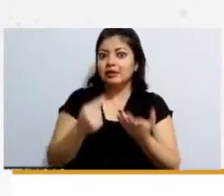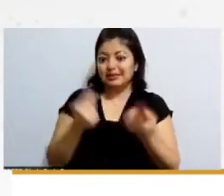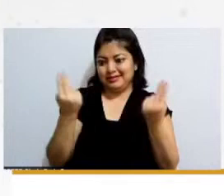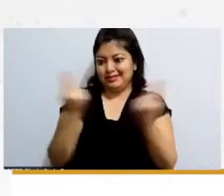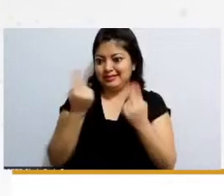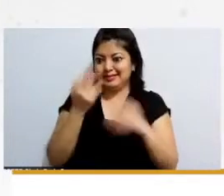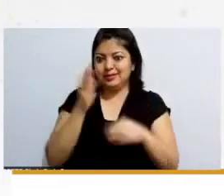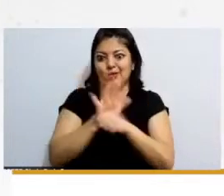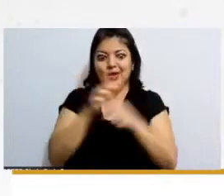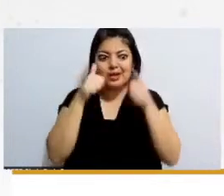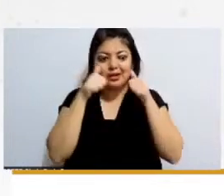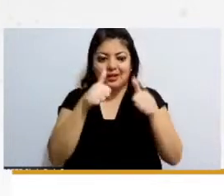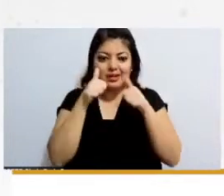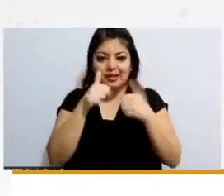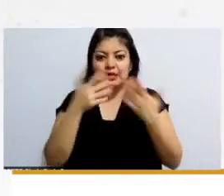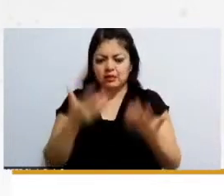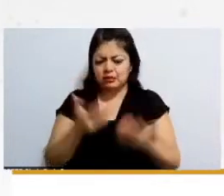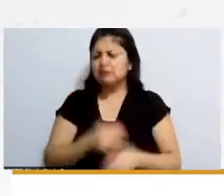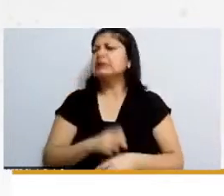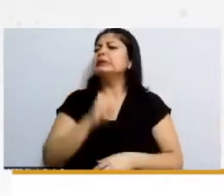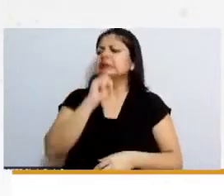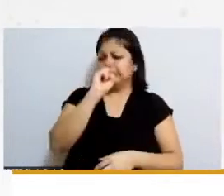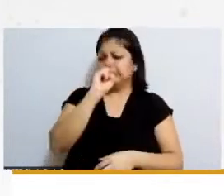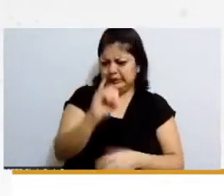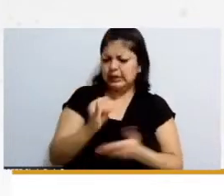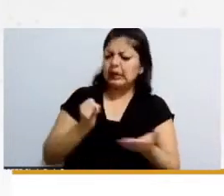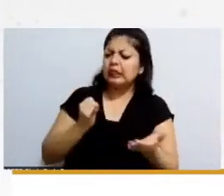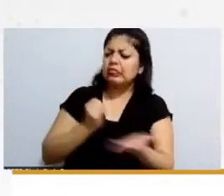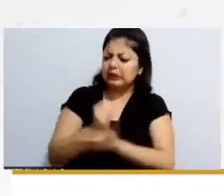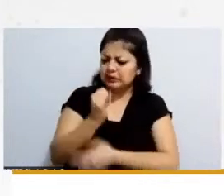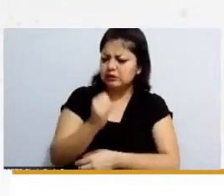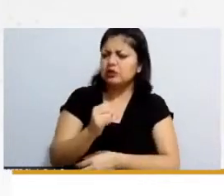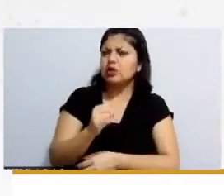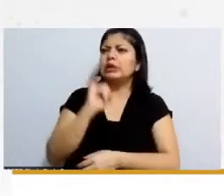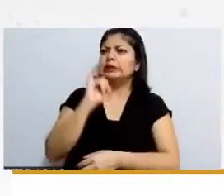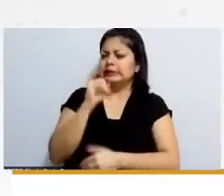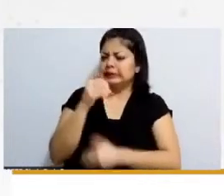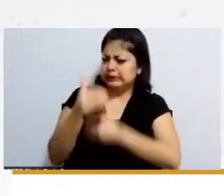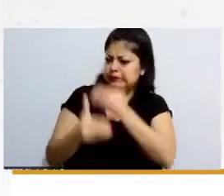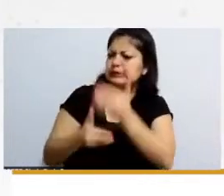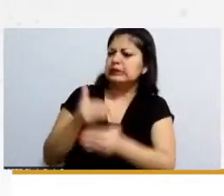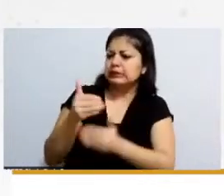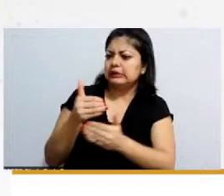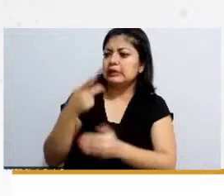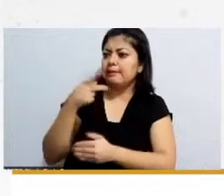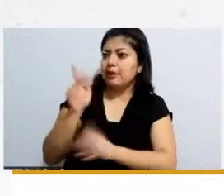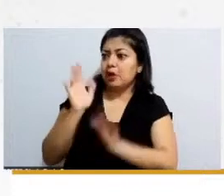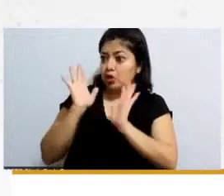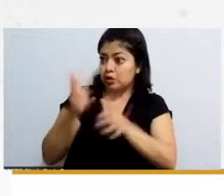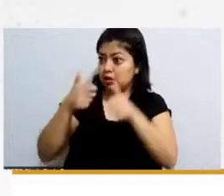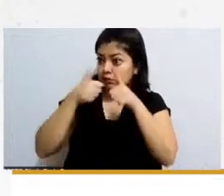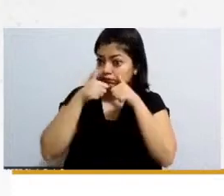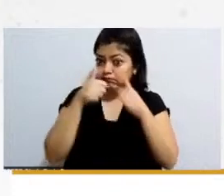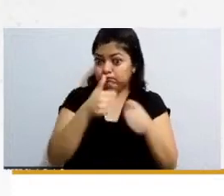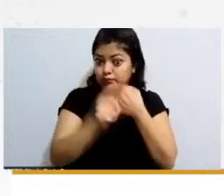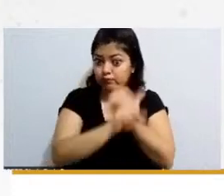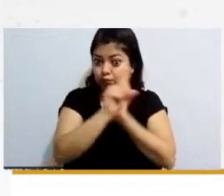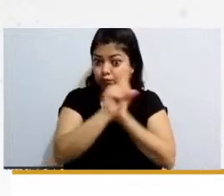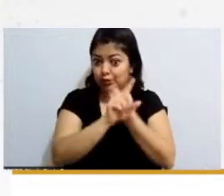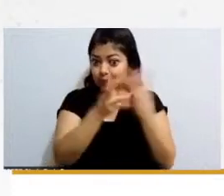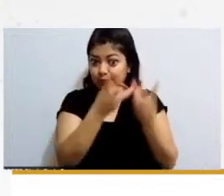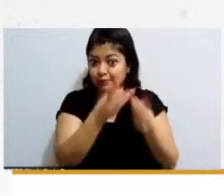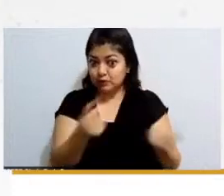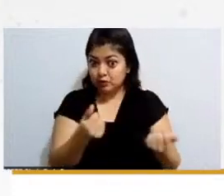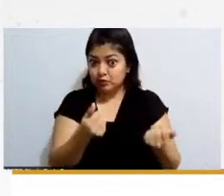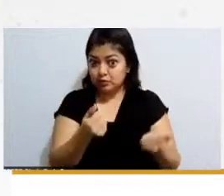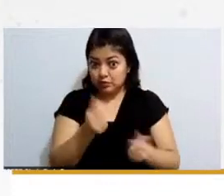entonces no es solamente si hay decisiones han evolucionado sino a qué problemas están atendiendo si es que lo están haciendo y si lo